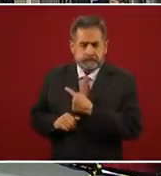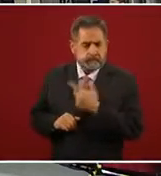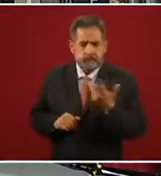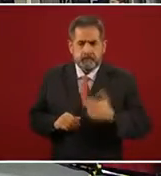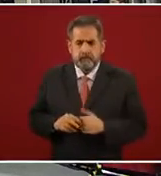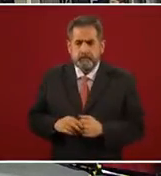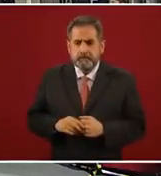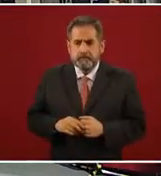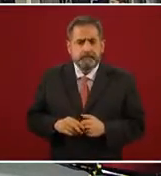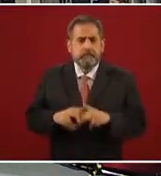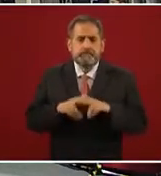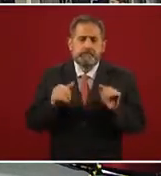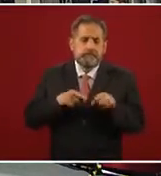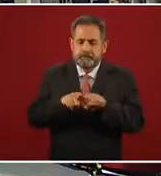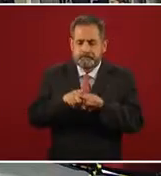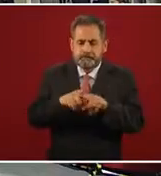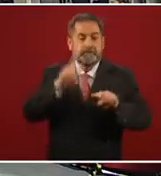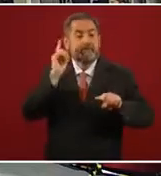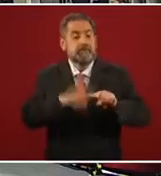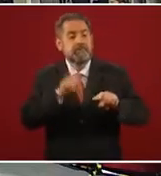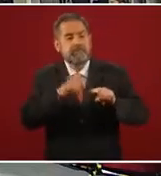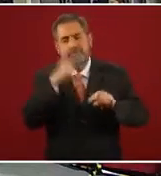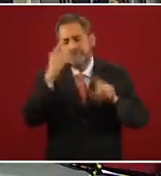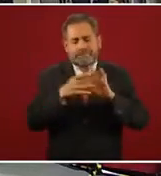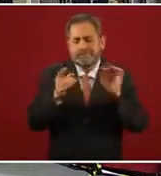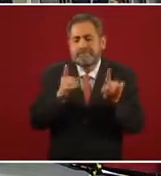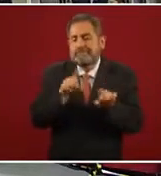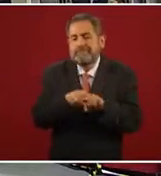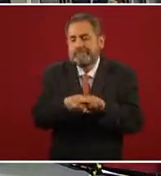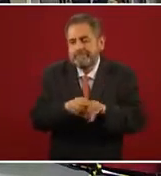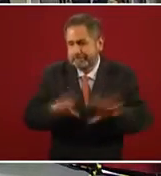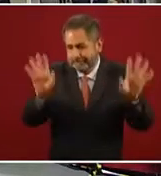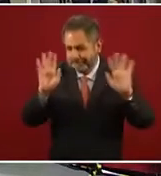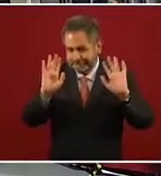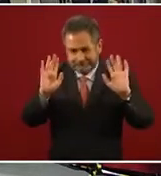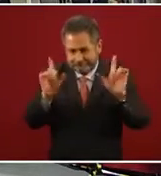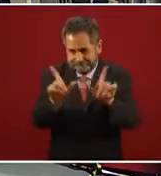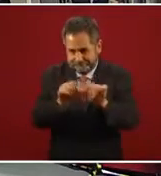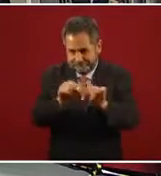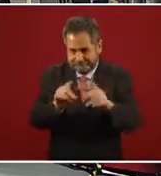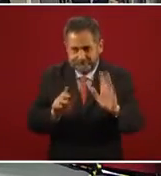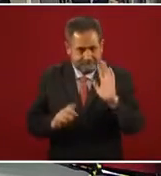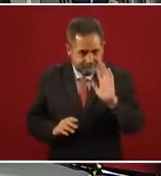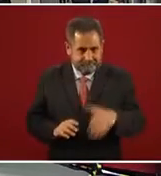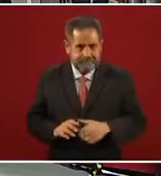Un hermano, no voy a detallar eso, pero